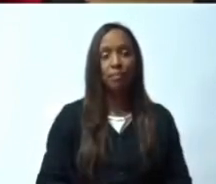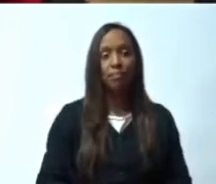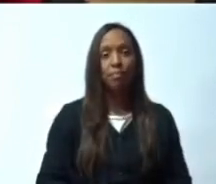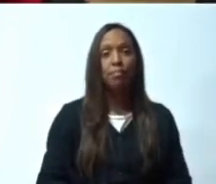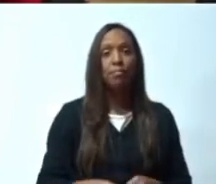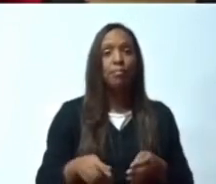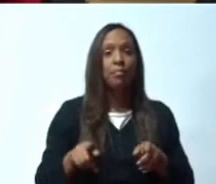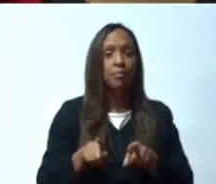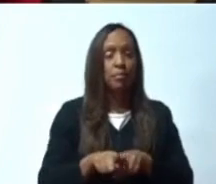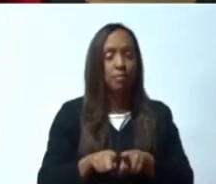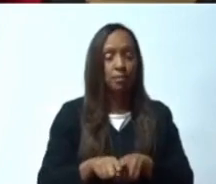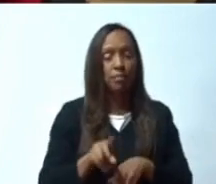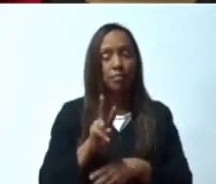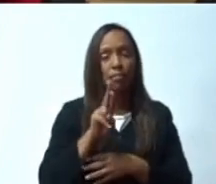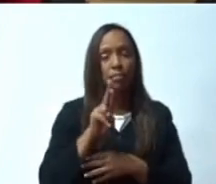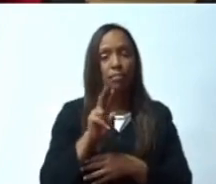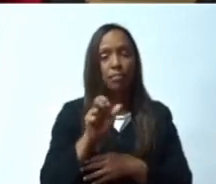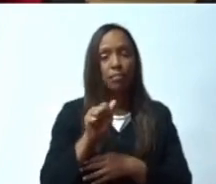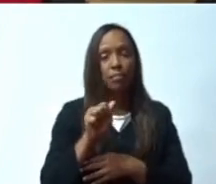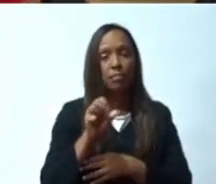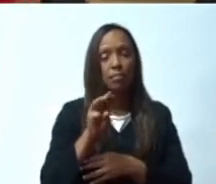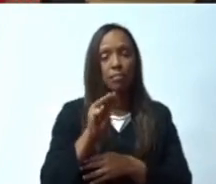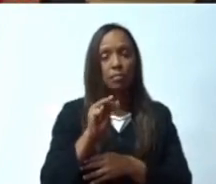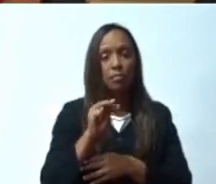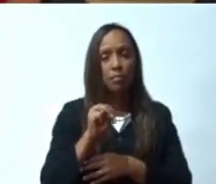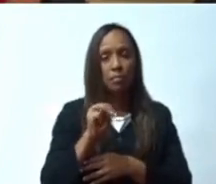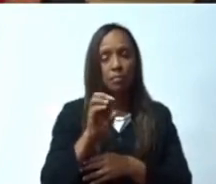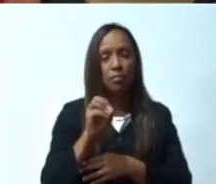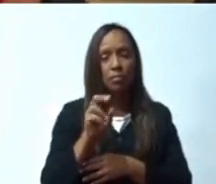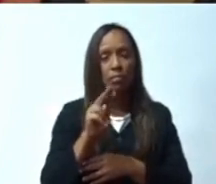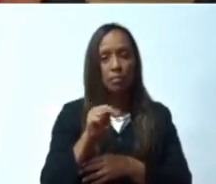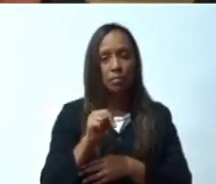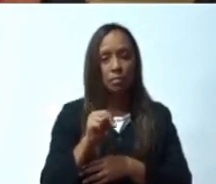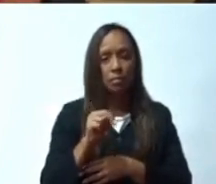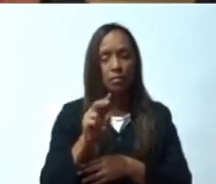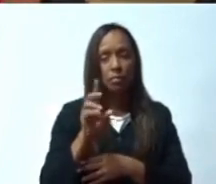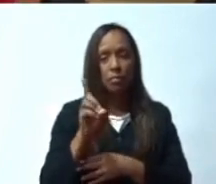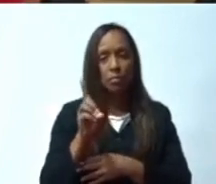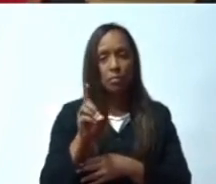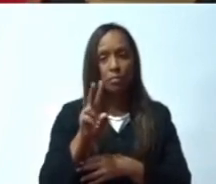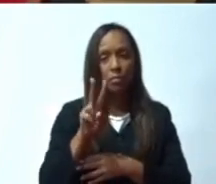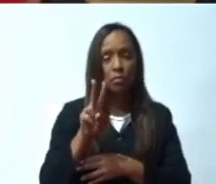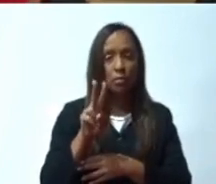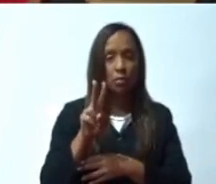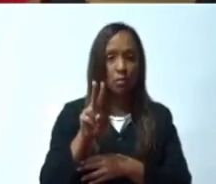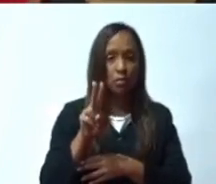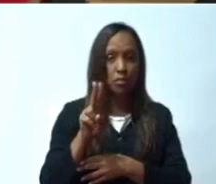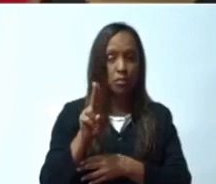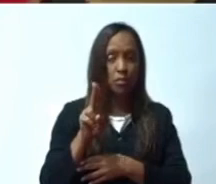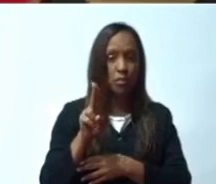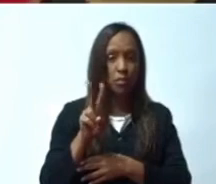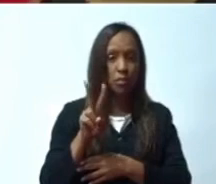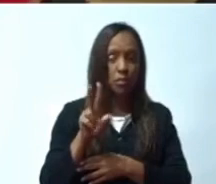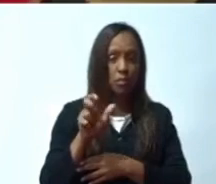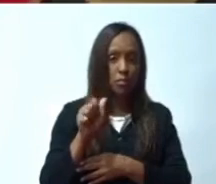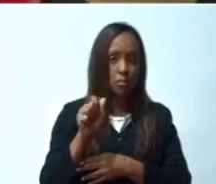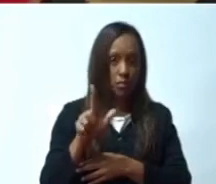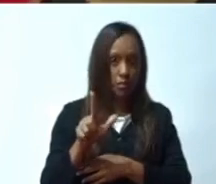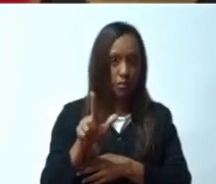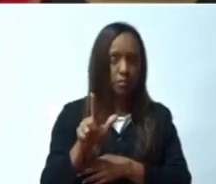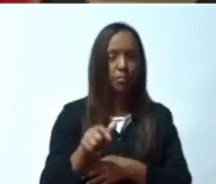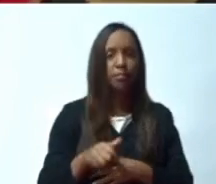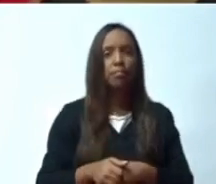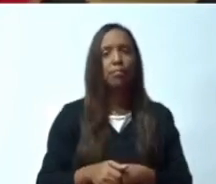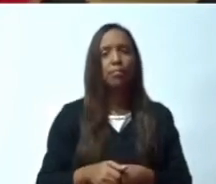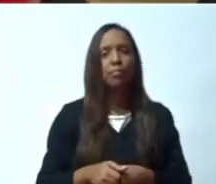Núñez Duval, podemos encontrar varios títulos. Entre ellos podemos resaltar